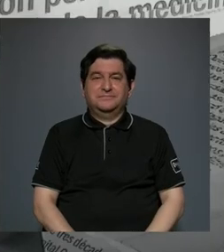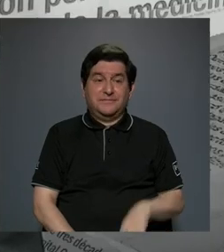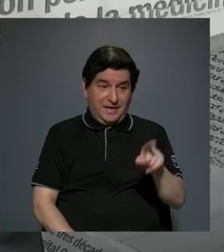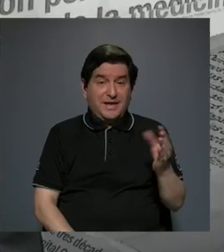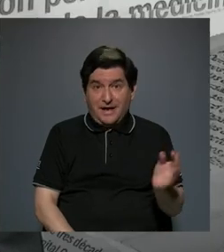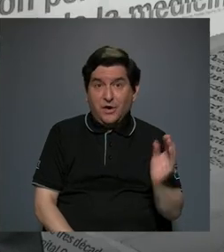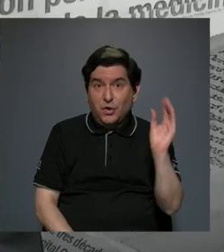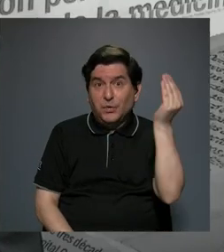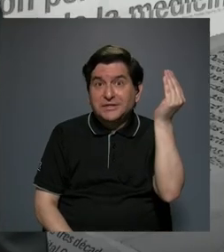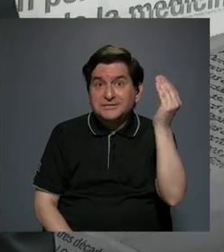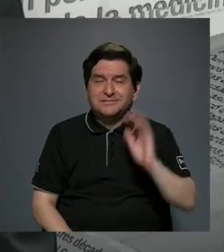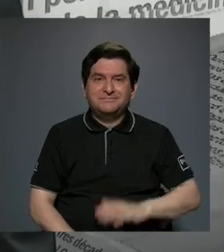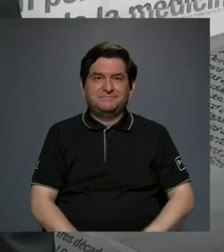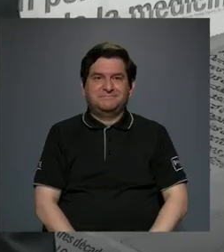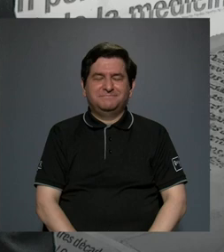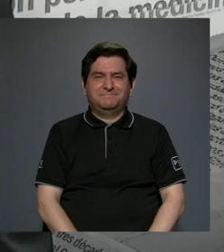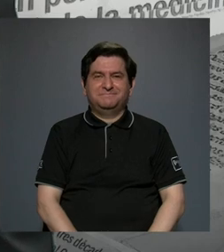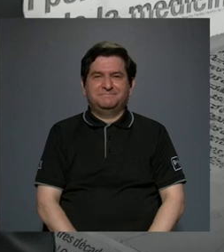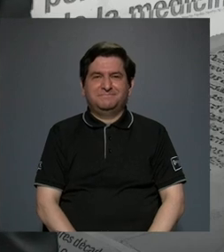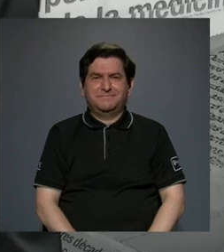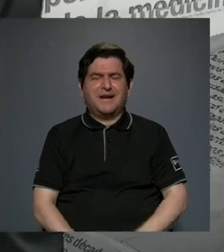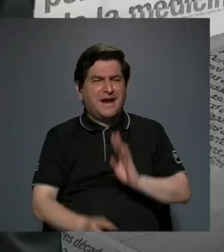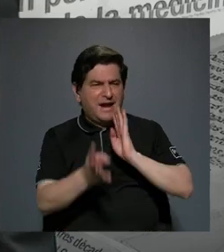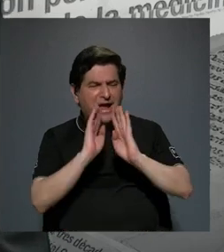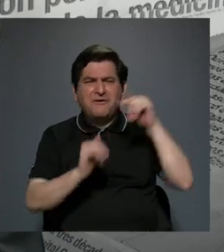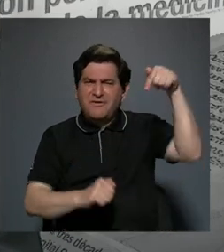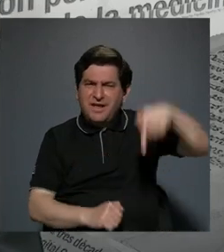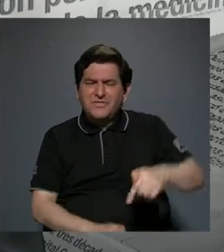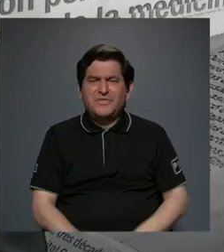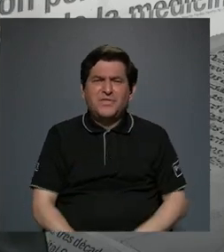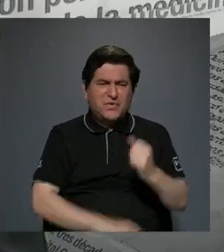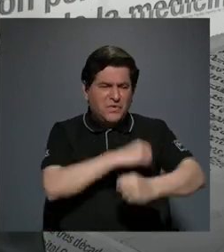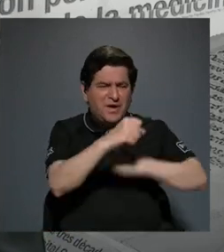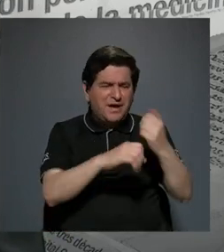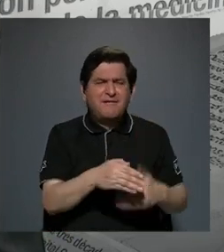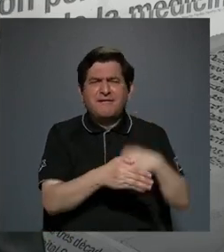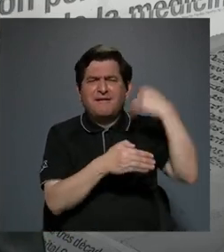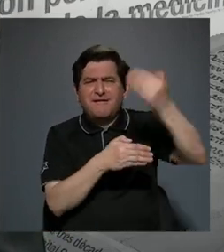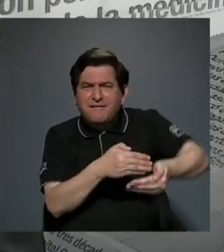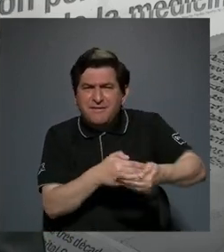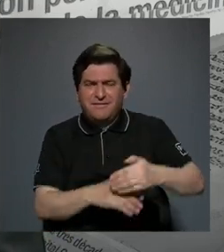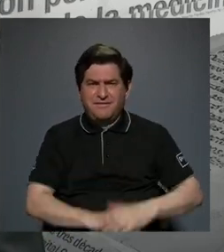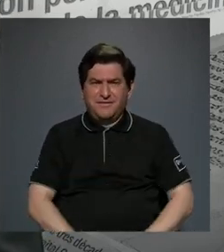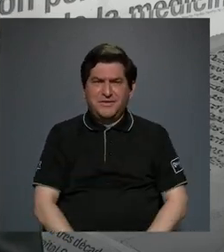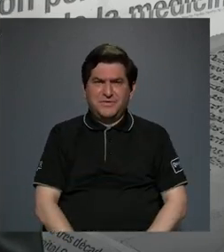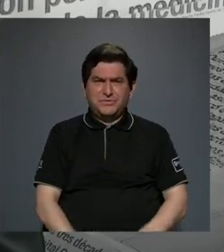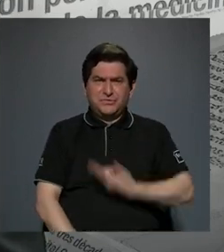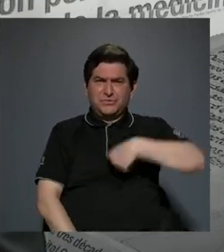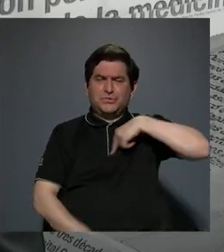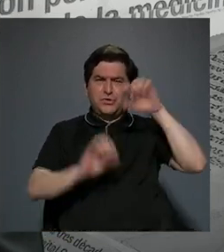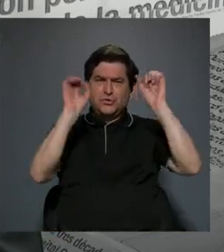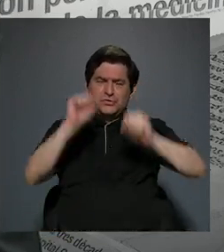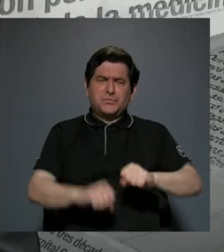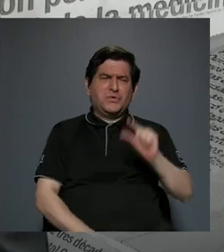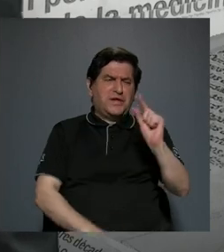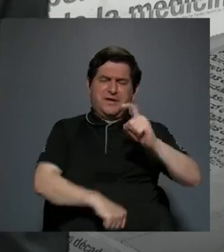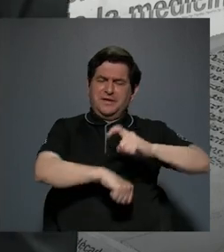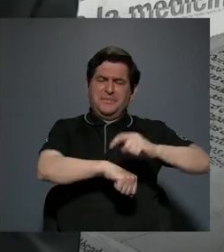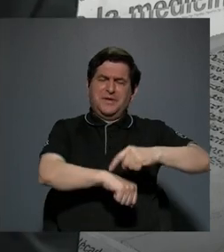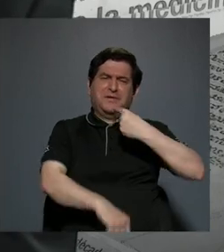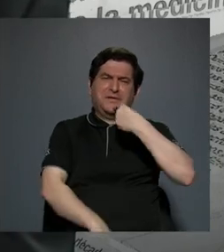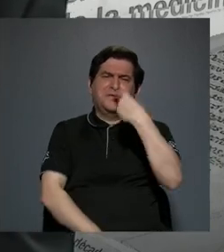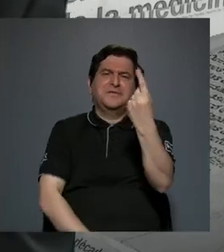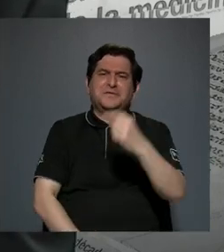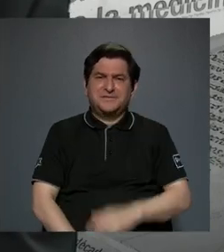Esto, ¿verdad? Aquí hablando, décadas después podemos brevemente decir